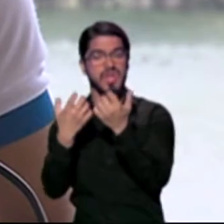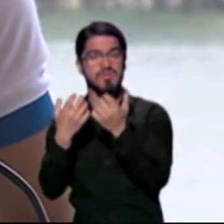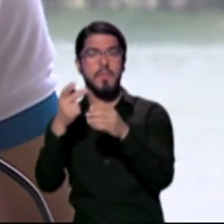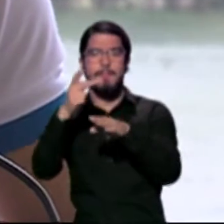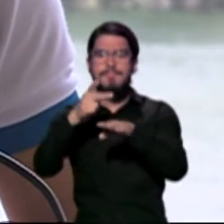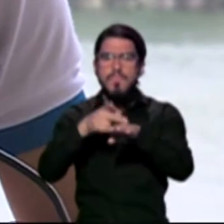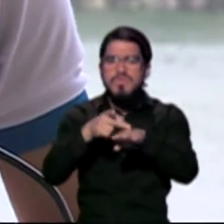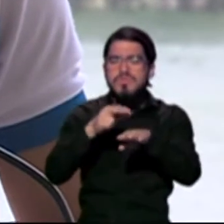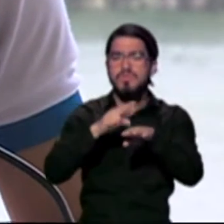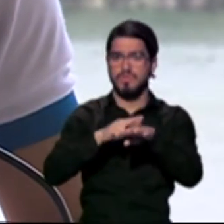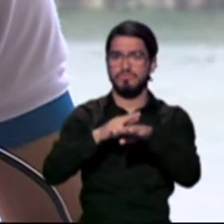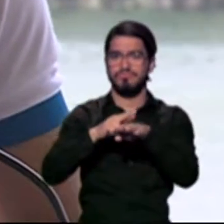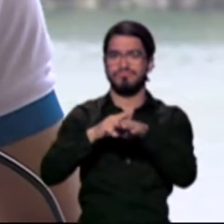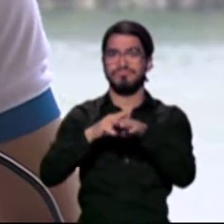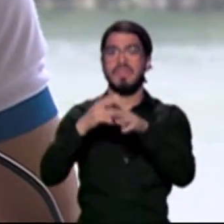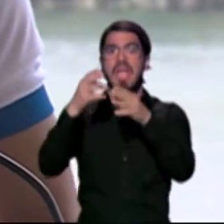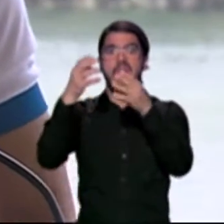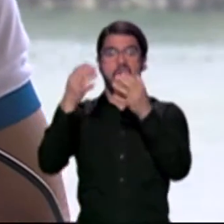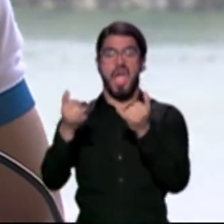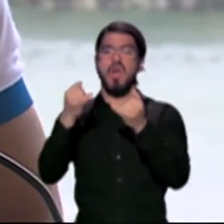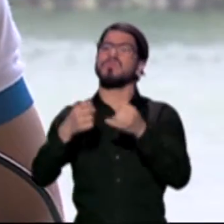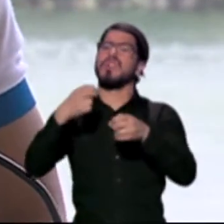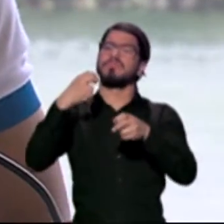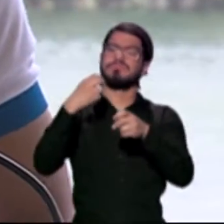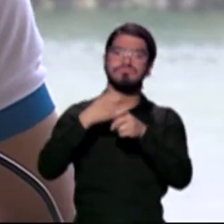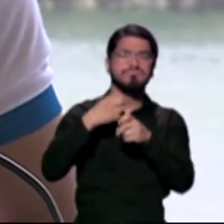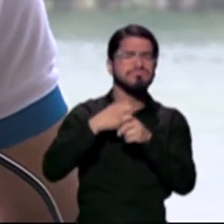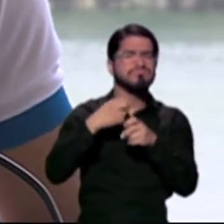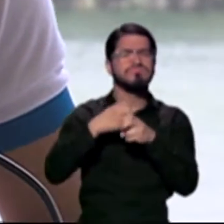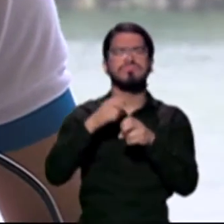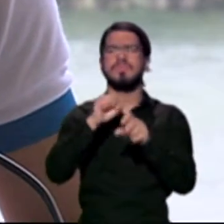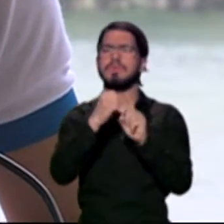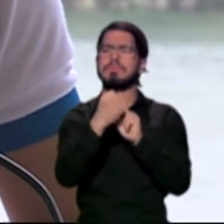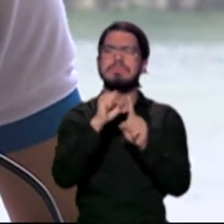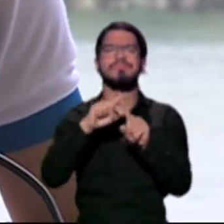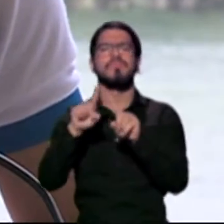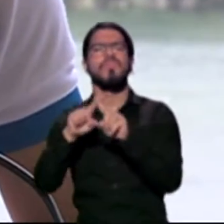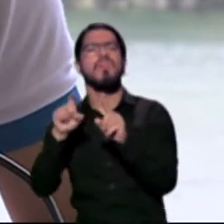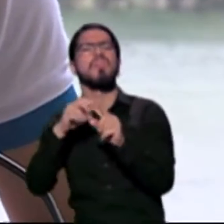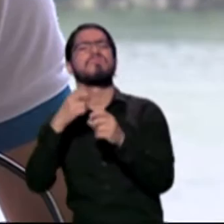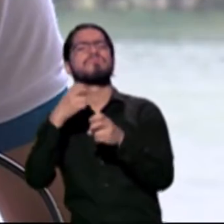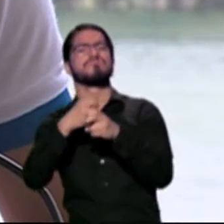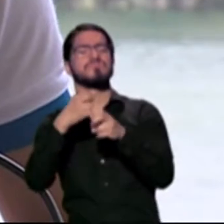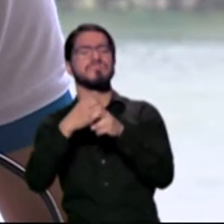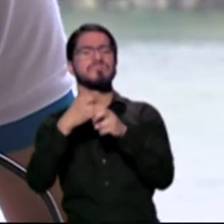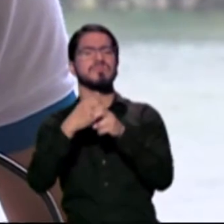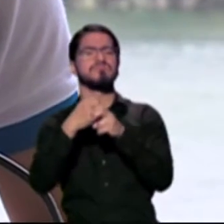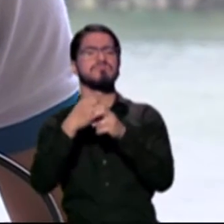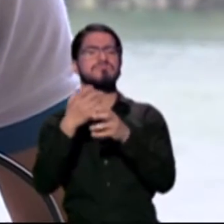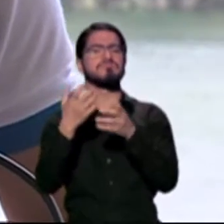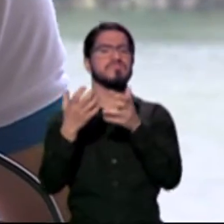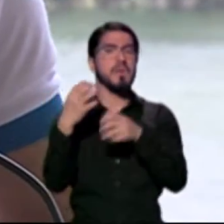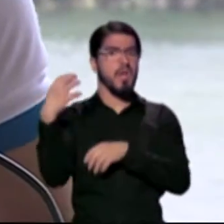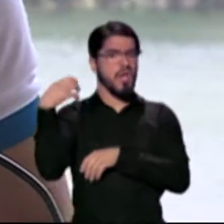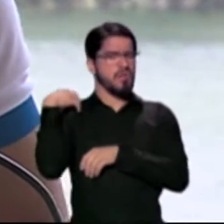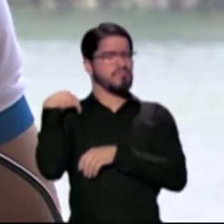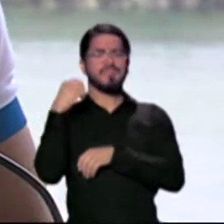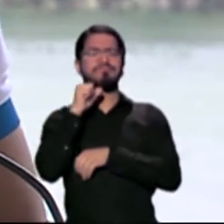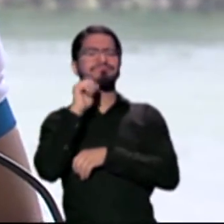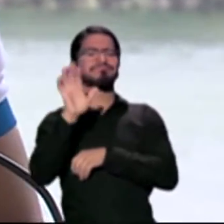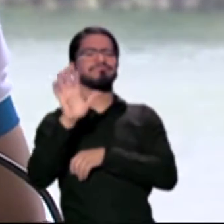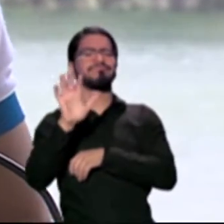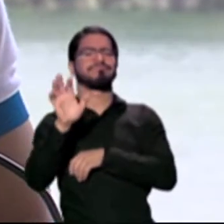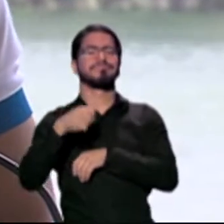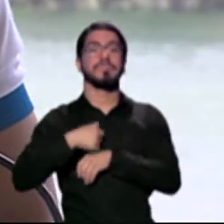momentos difíciles y más allá de echar culpas o de justificar Debemos de ser proactivos